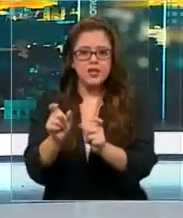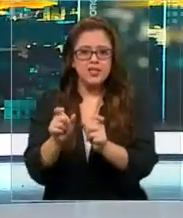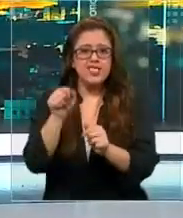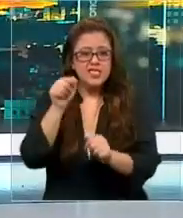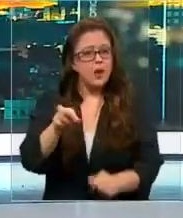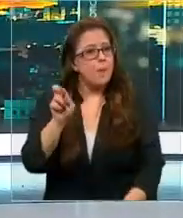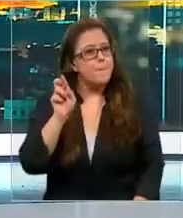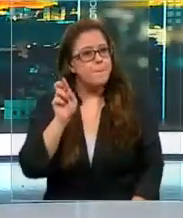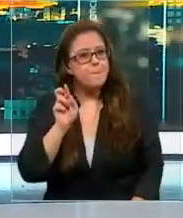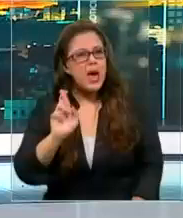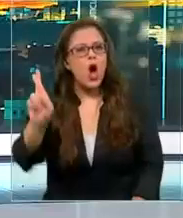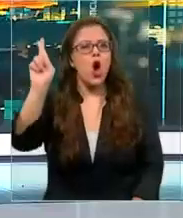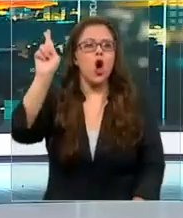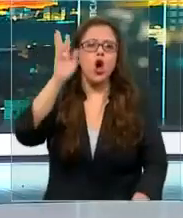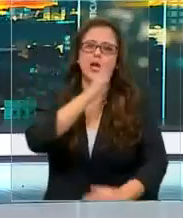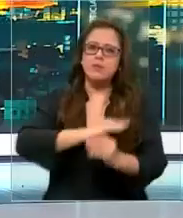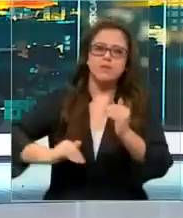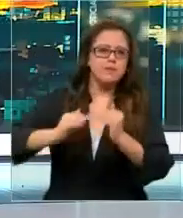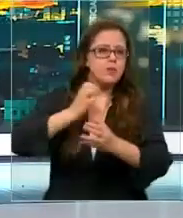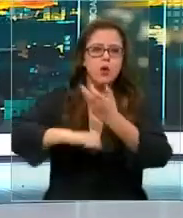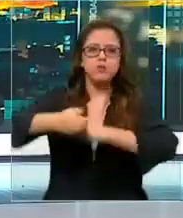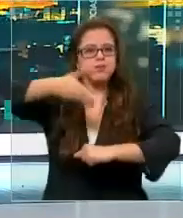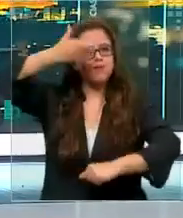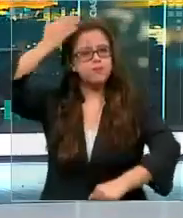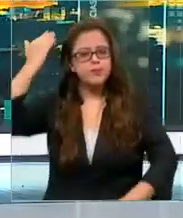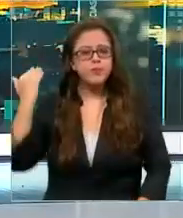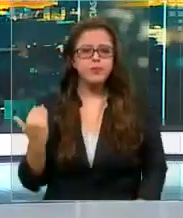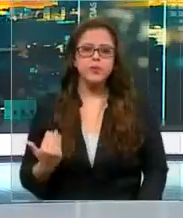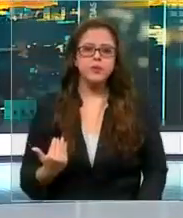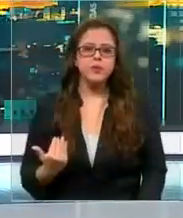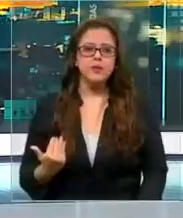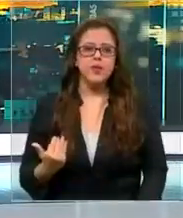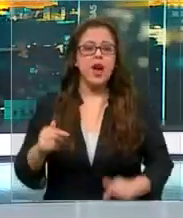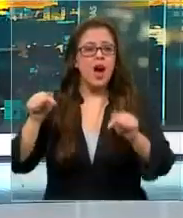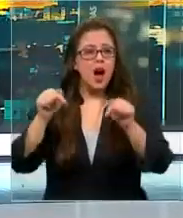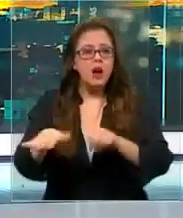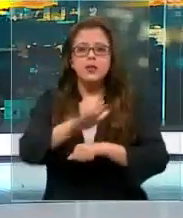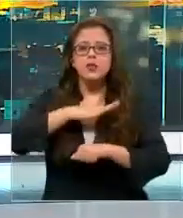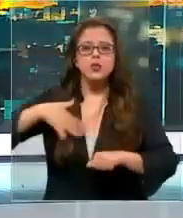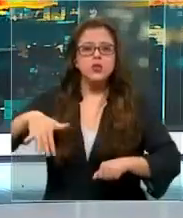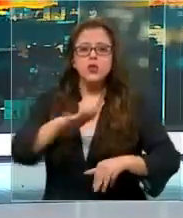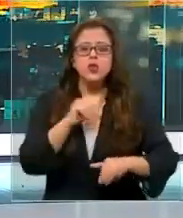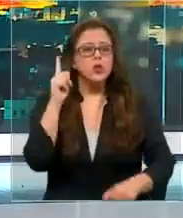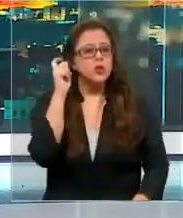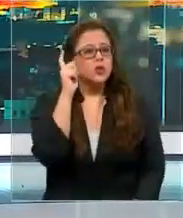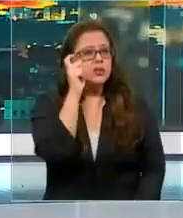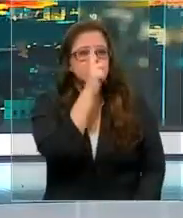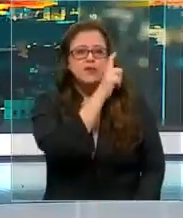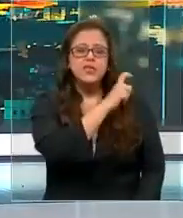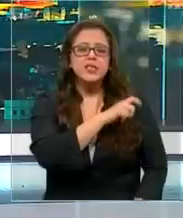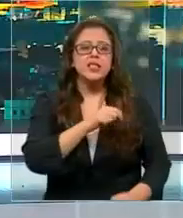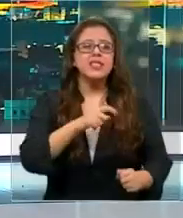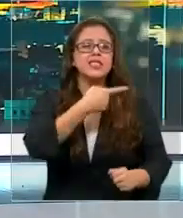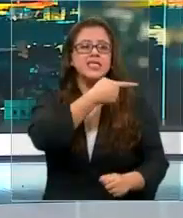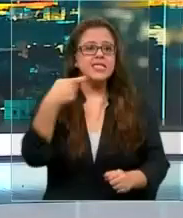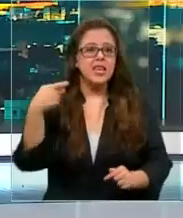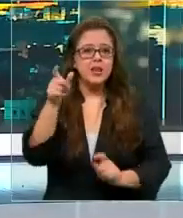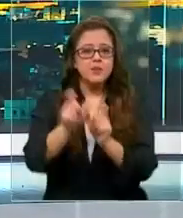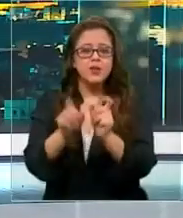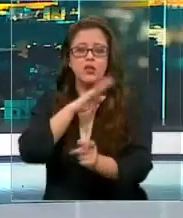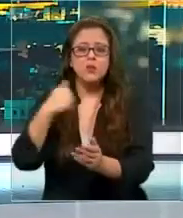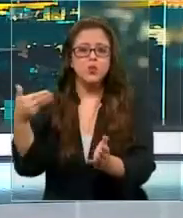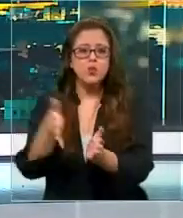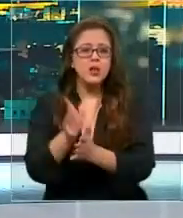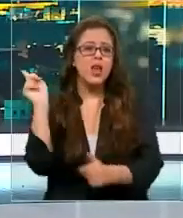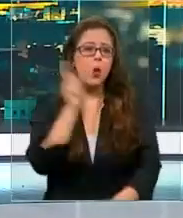en los peores momentos de la primera ola de la pandemia, a mediados del año pasado, la situación vuelve a ser crítica. 100 fallecidos en las